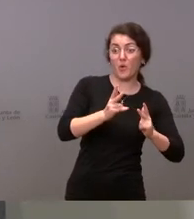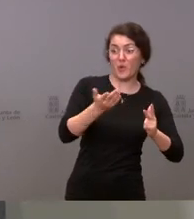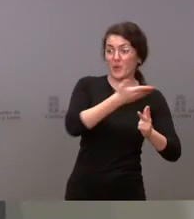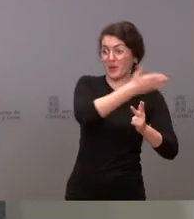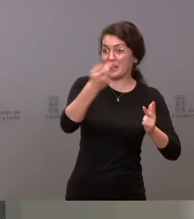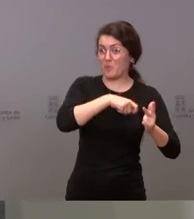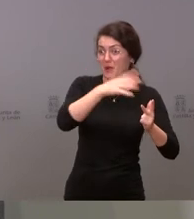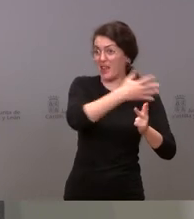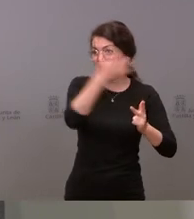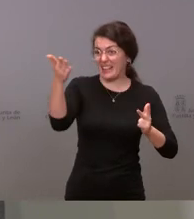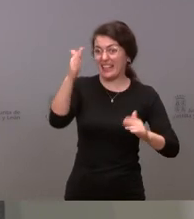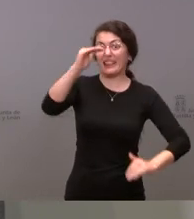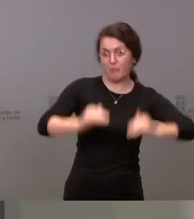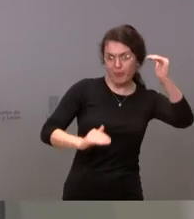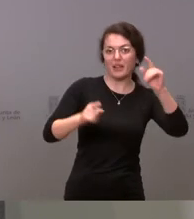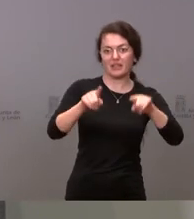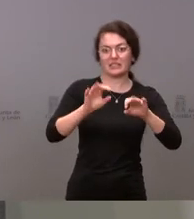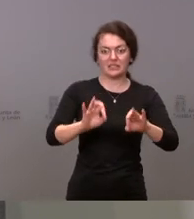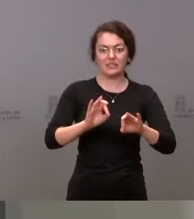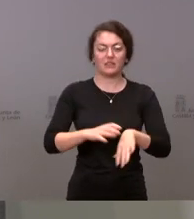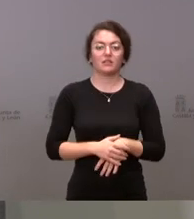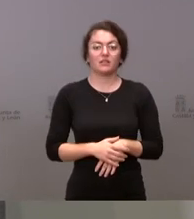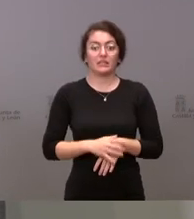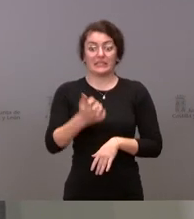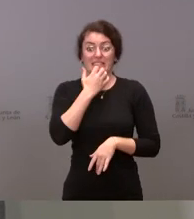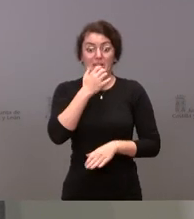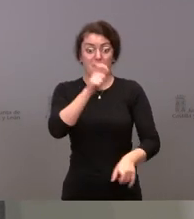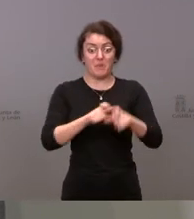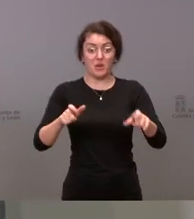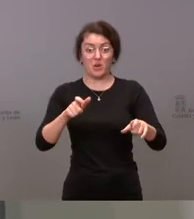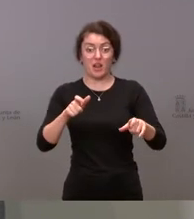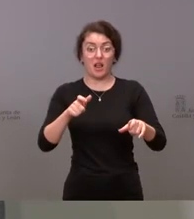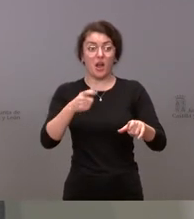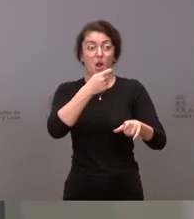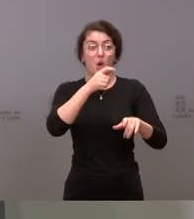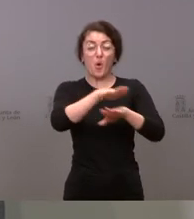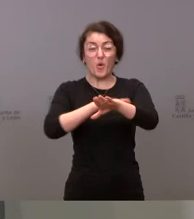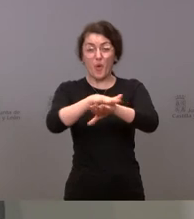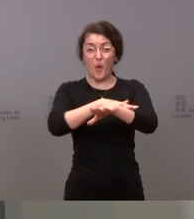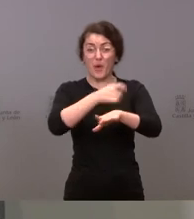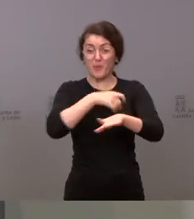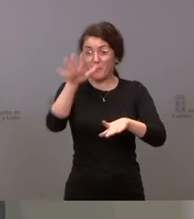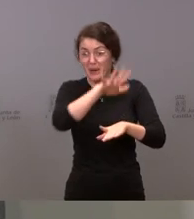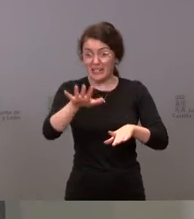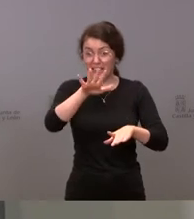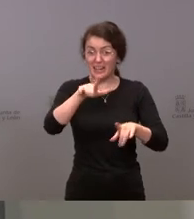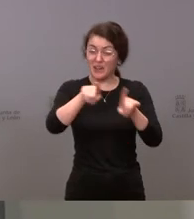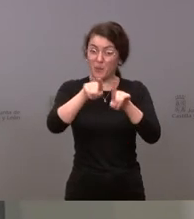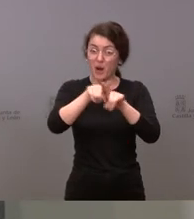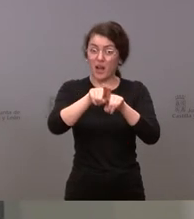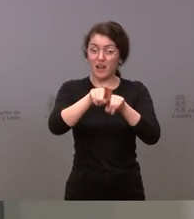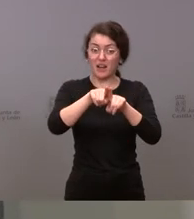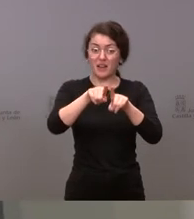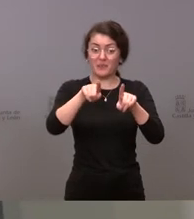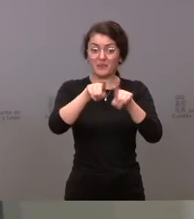Esto es un desequilibrio. Que la gente entre el gobierno autonómico, el nacional, entre en mitad de una